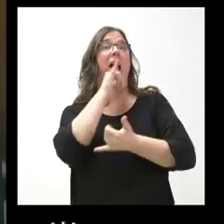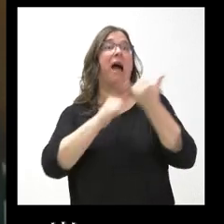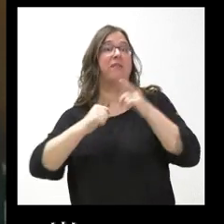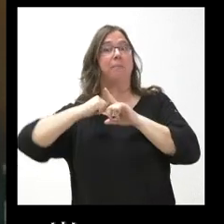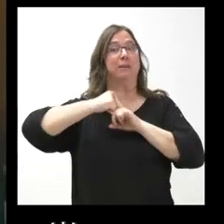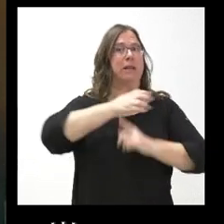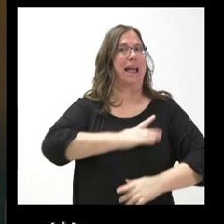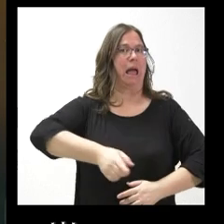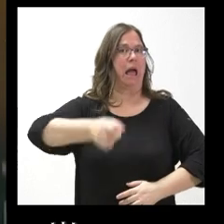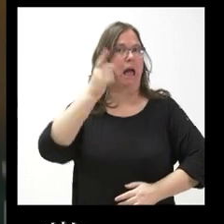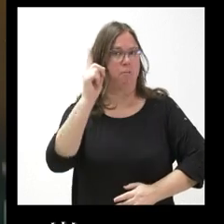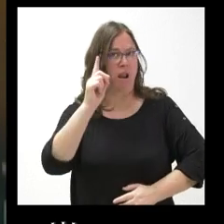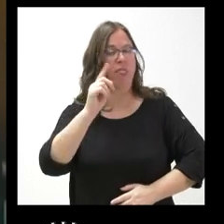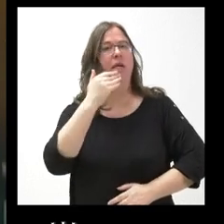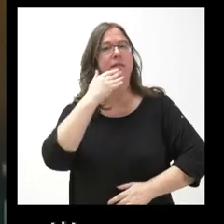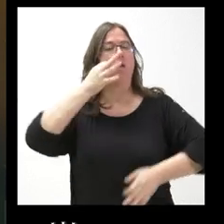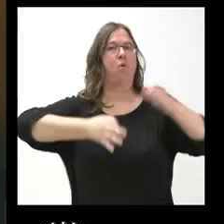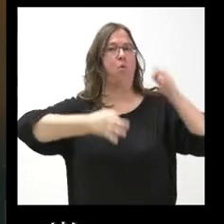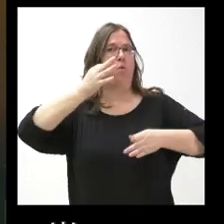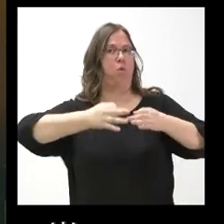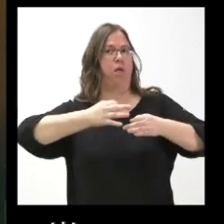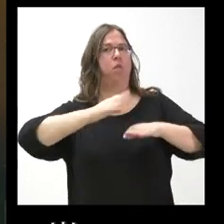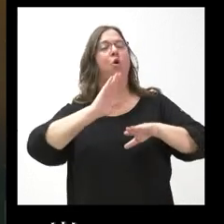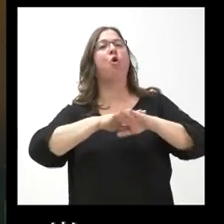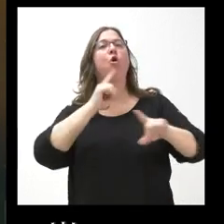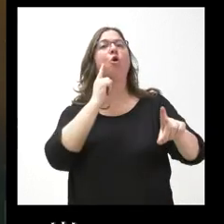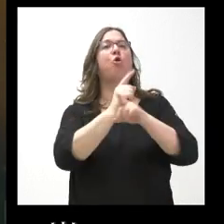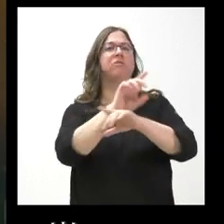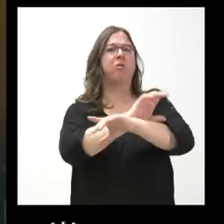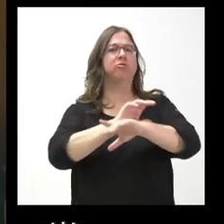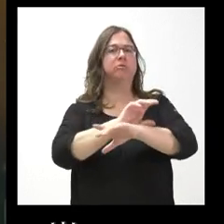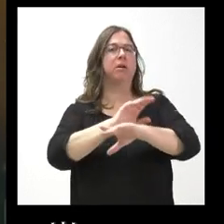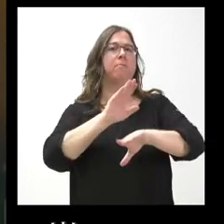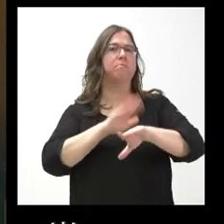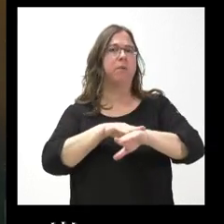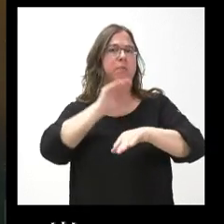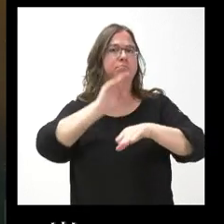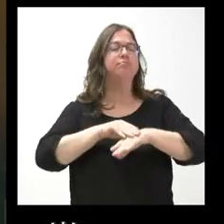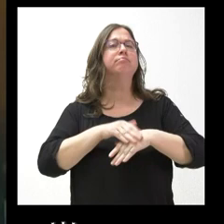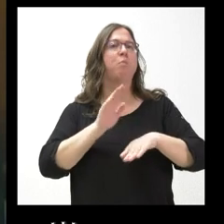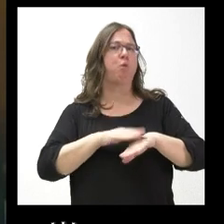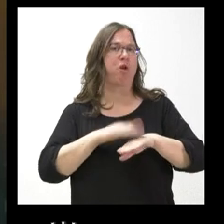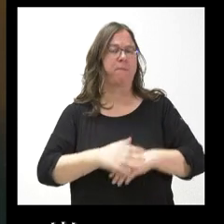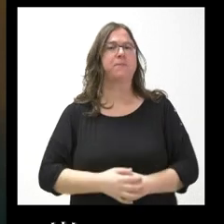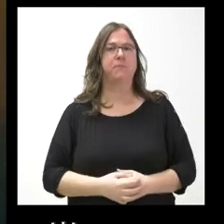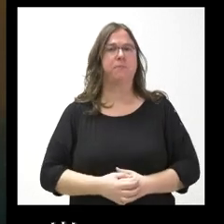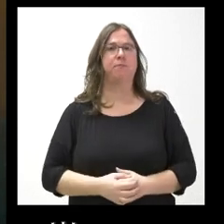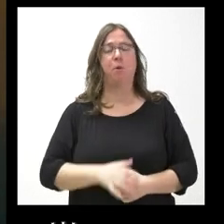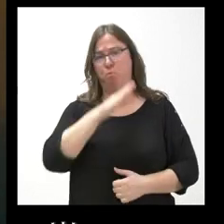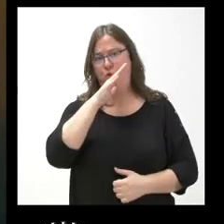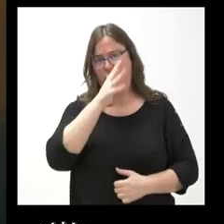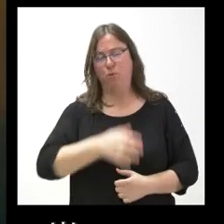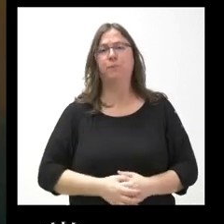amenaza incluso de acciones legales y penales contra la consejería para que se pudiera cumplir esa sentencia. ¿Cuál sería el motivo?